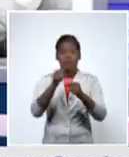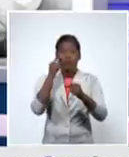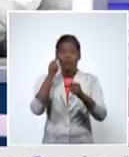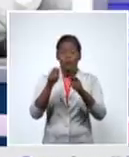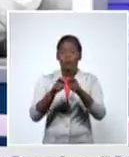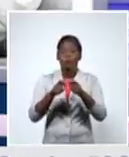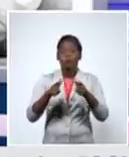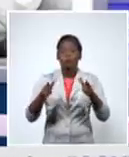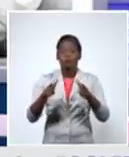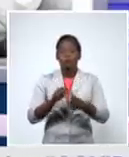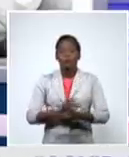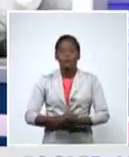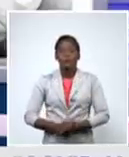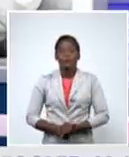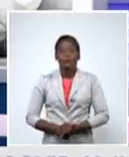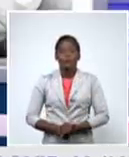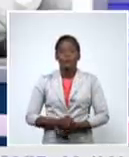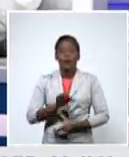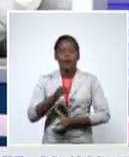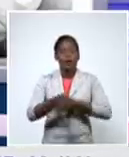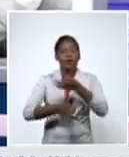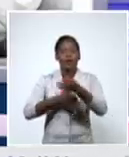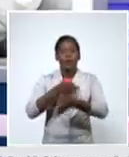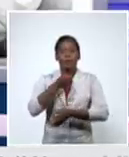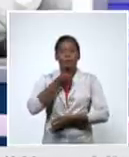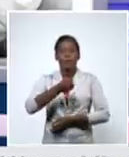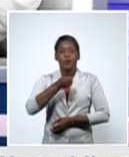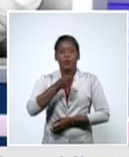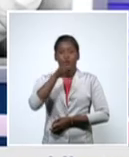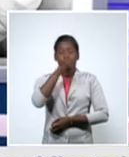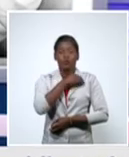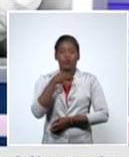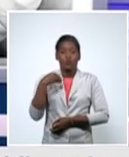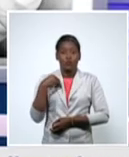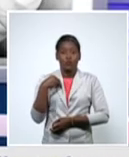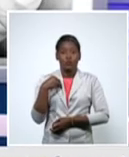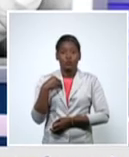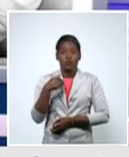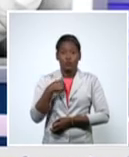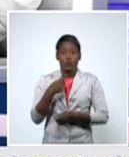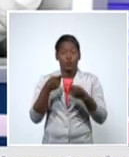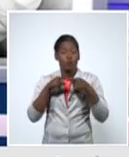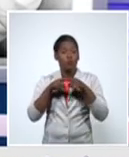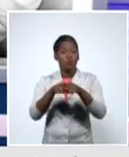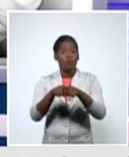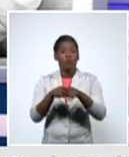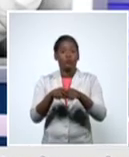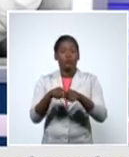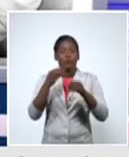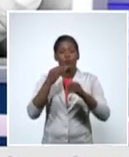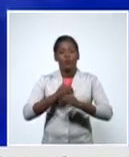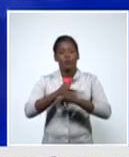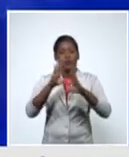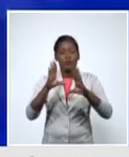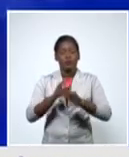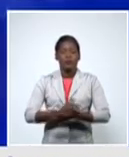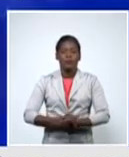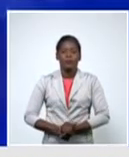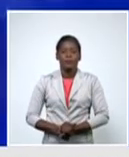coronavirus así que Lisette el doctor Francisco Durán García y yo le damos los buenos días adelante con la información